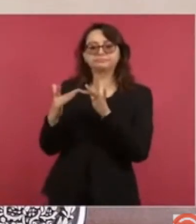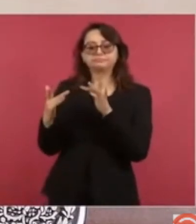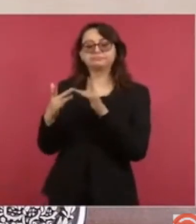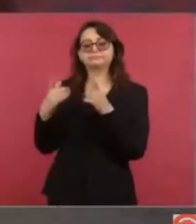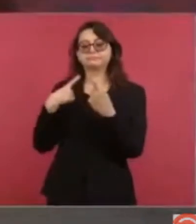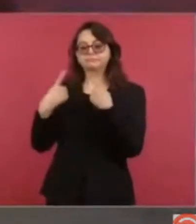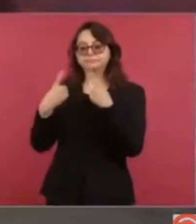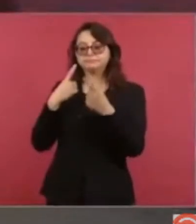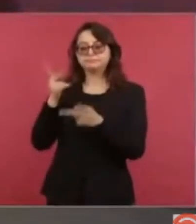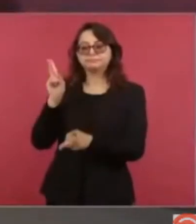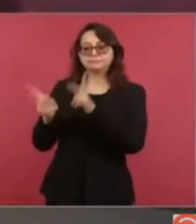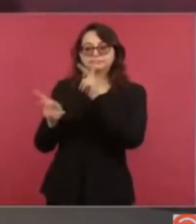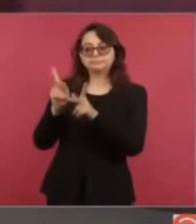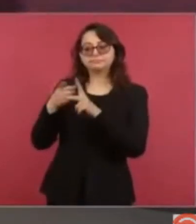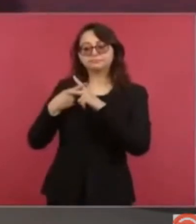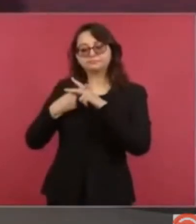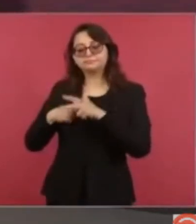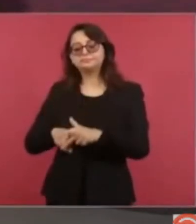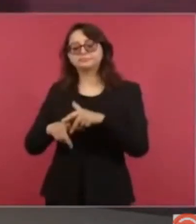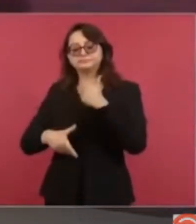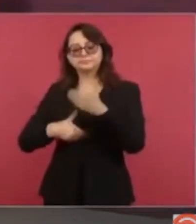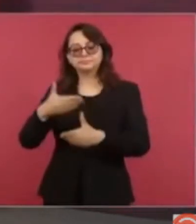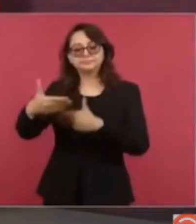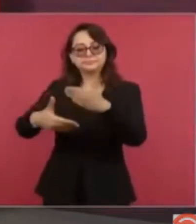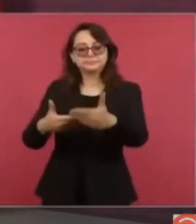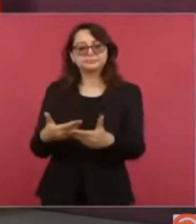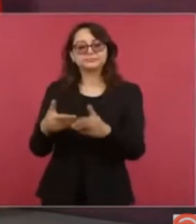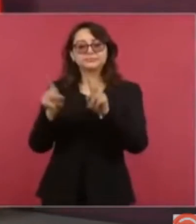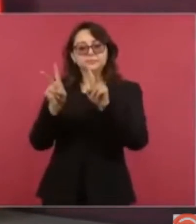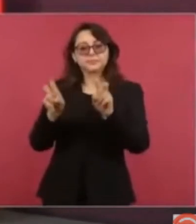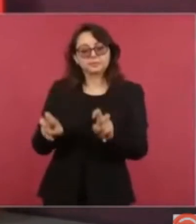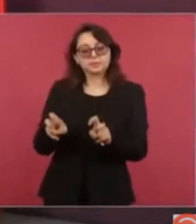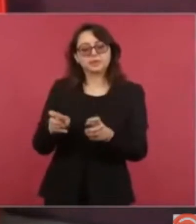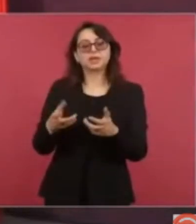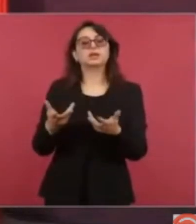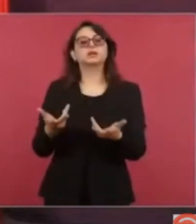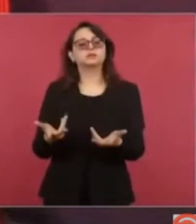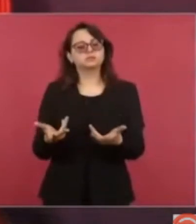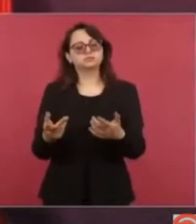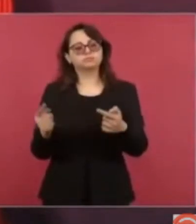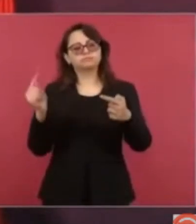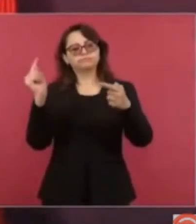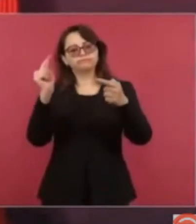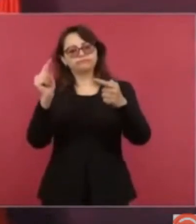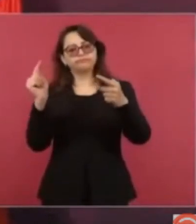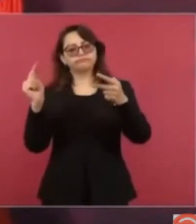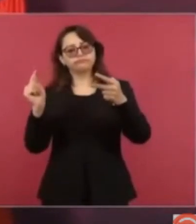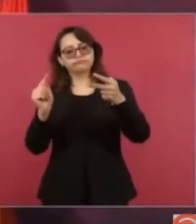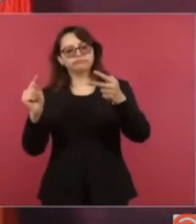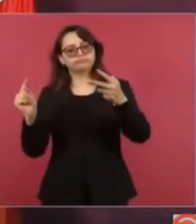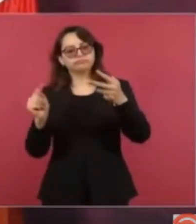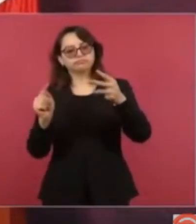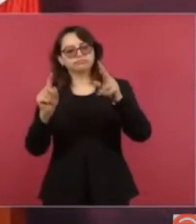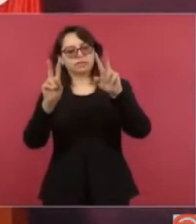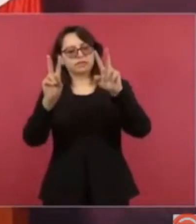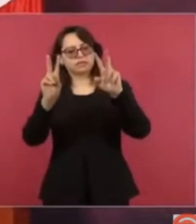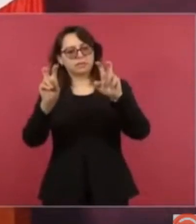atender varios asuntos y uno de ellos es